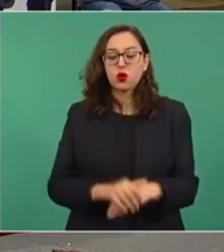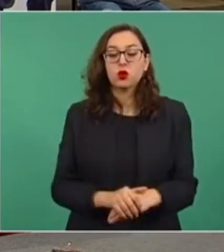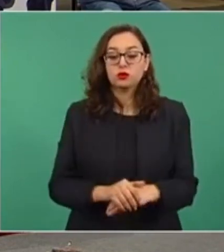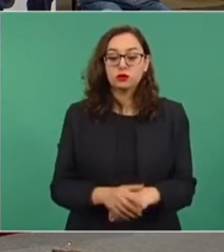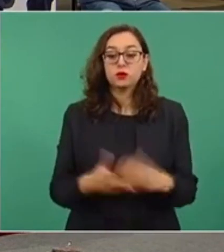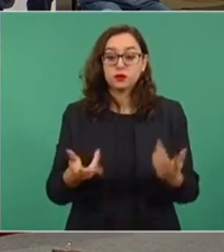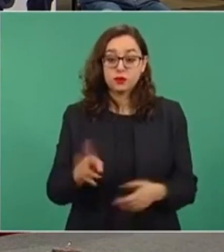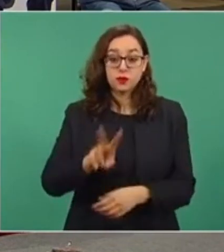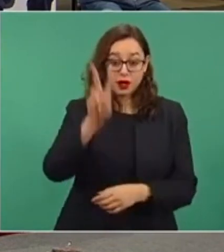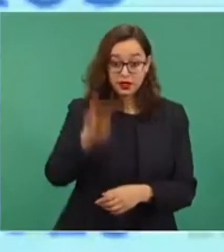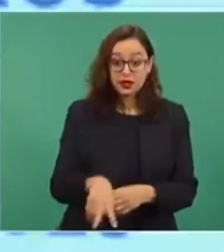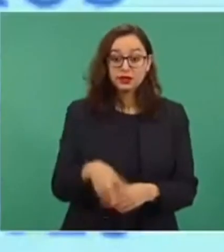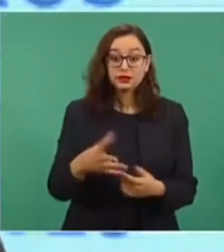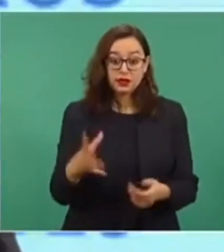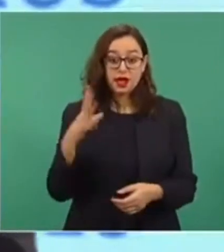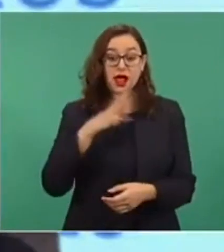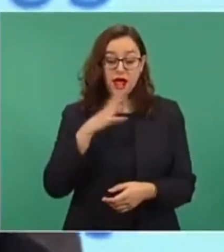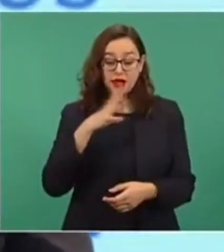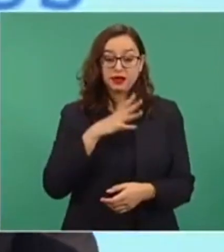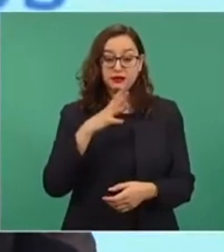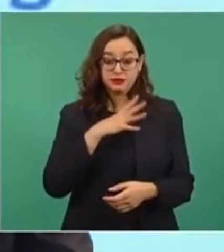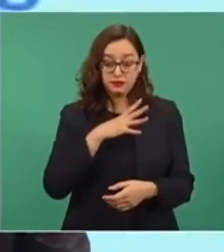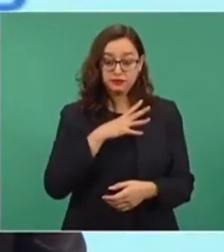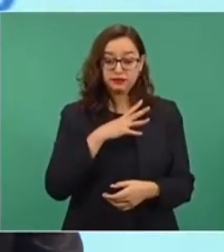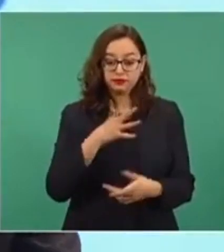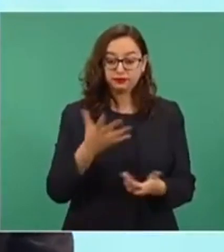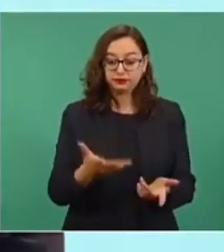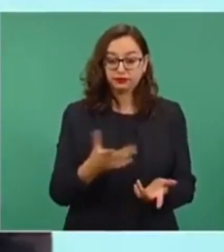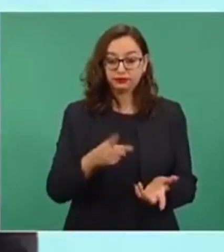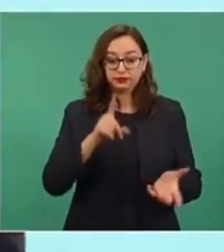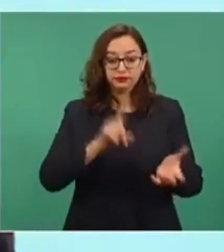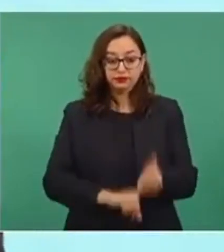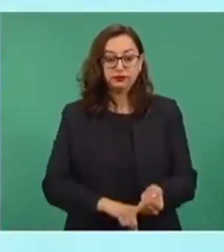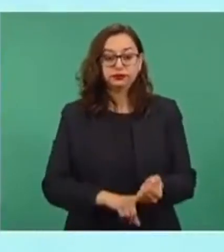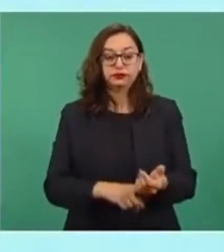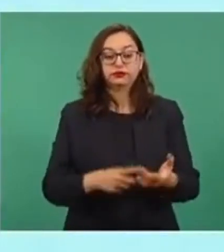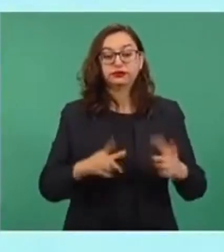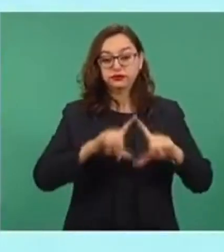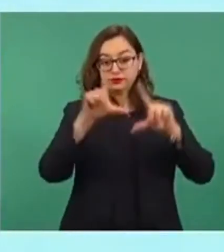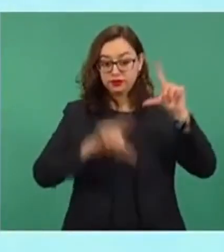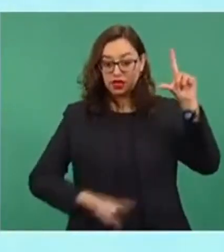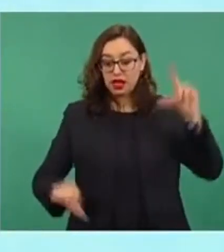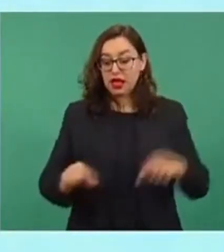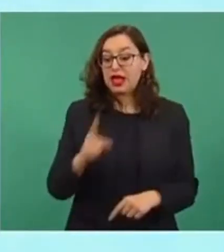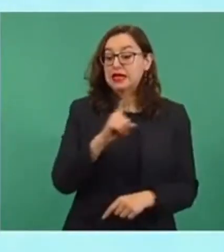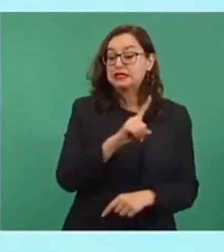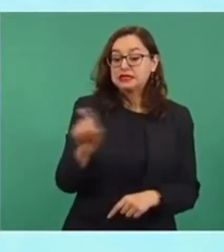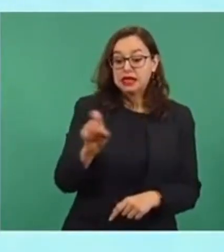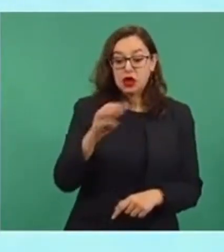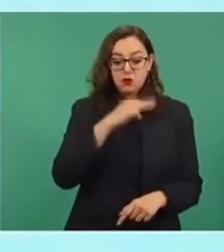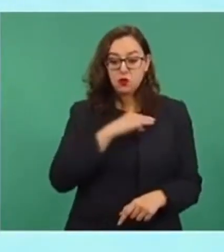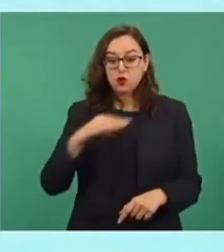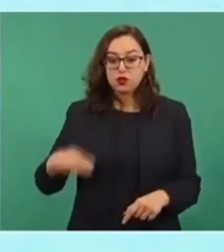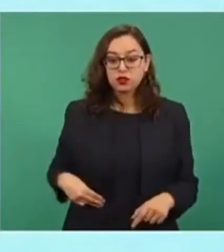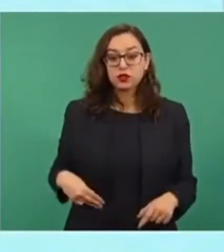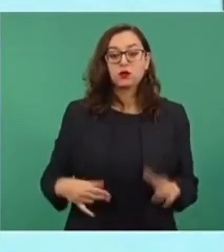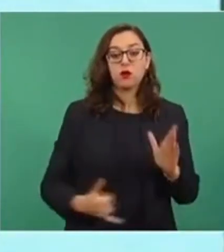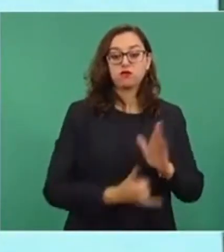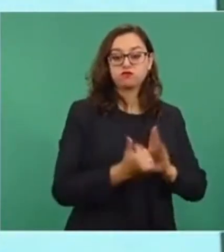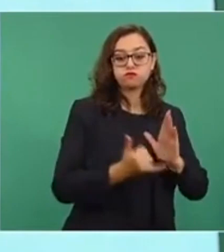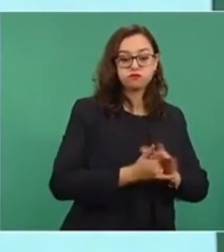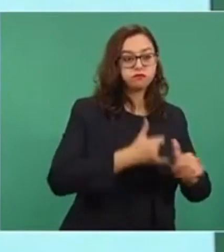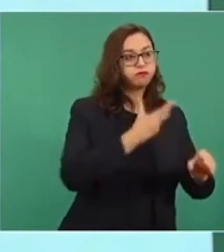urbanos en 100 municipios de nuestro país y están